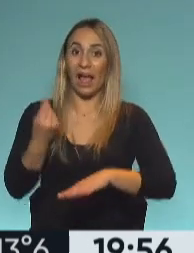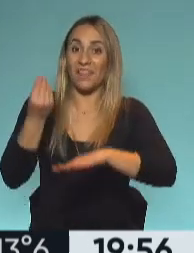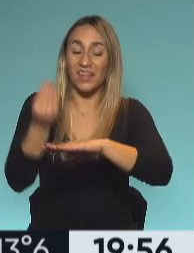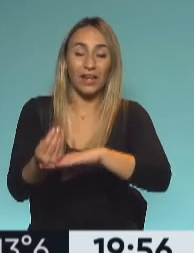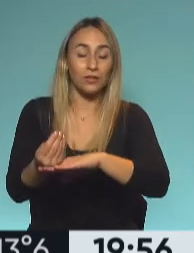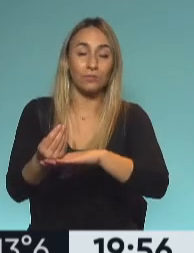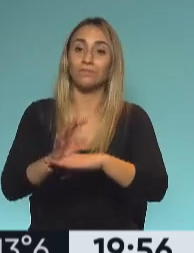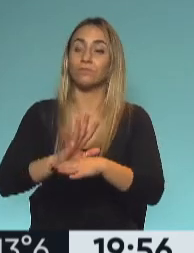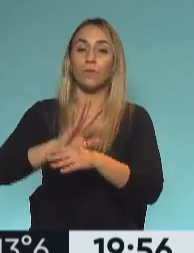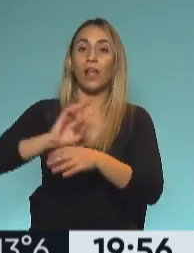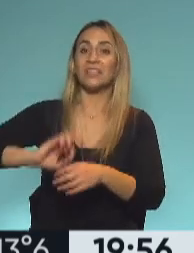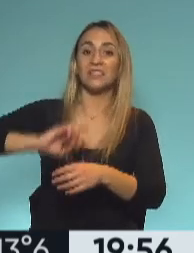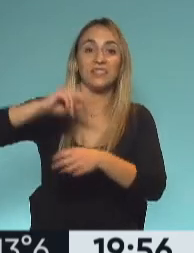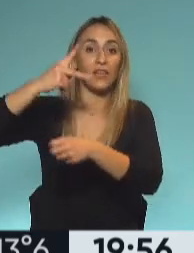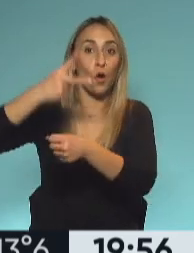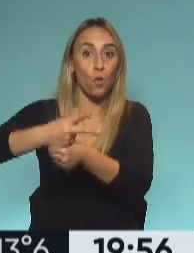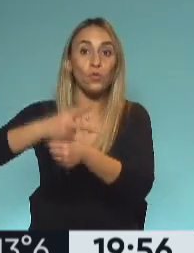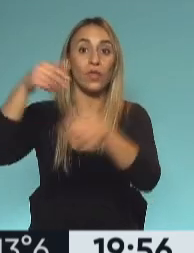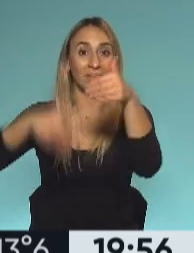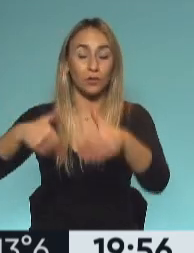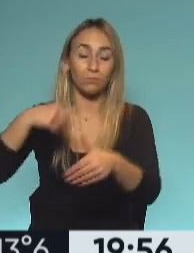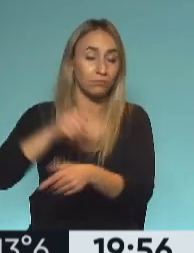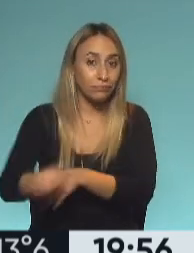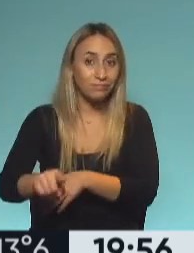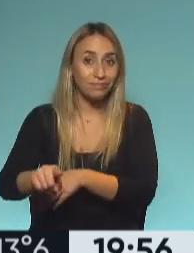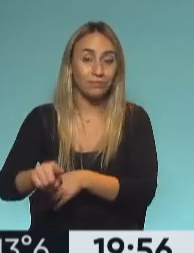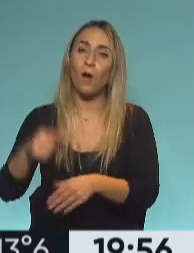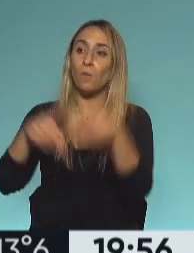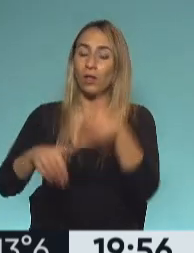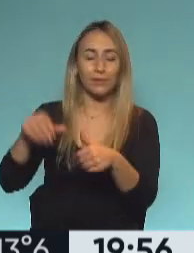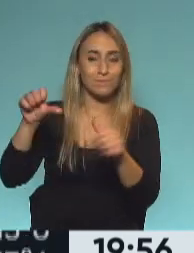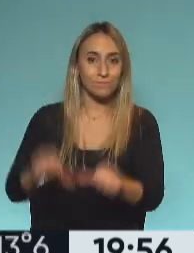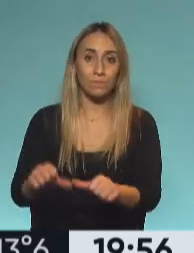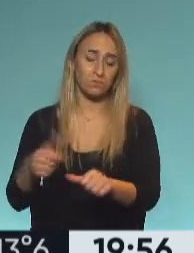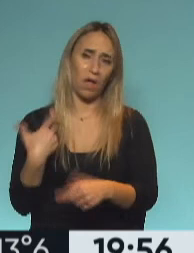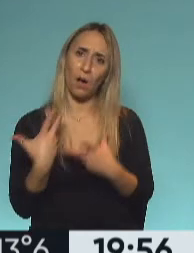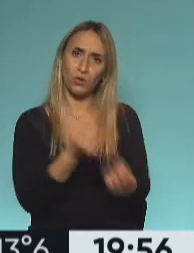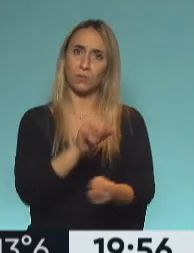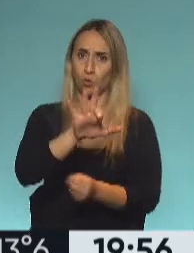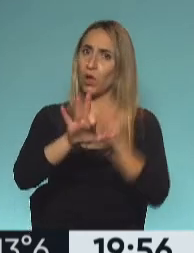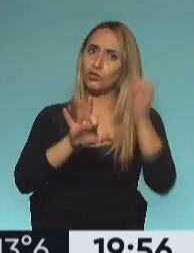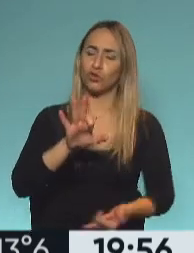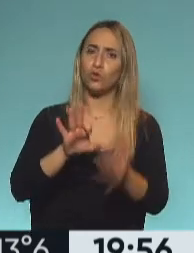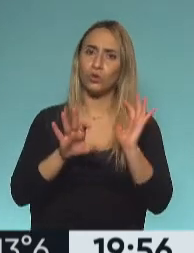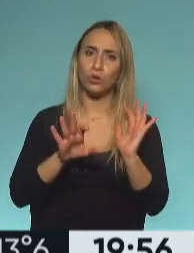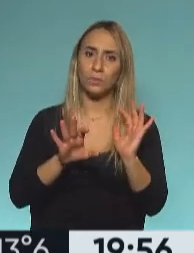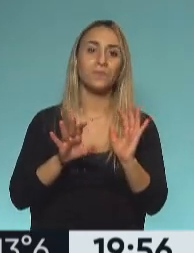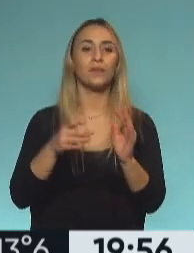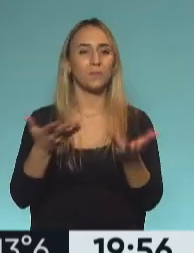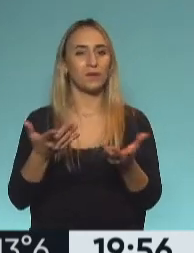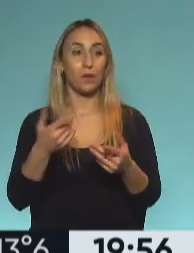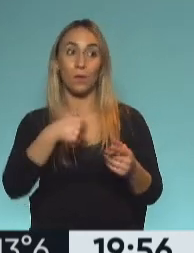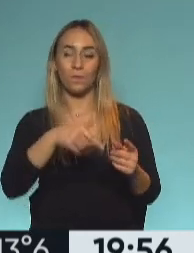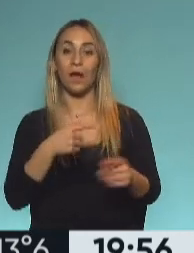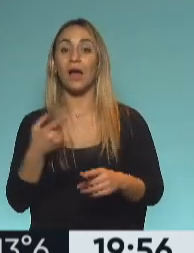segunda vuelta, están dispuestos a apoyar a Lula. Y hasta ahora las encuestas dan que en una segunda vuelta frente a Bolsonaro,